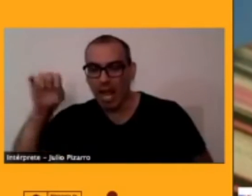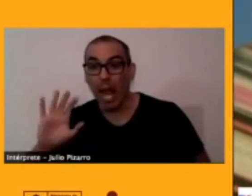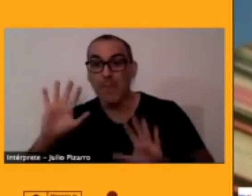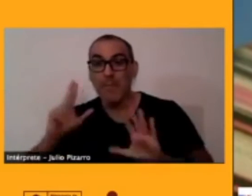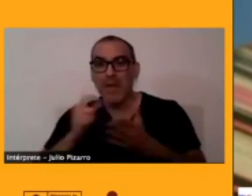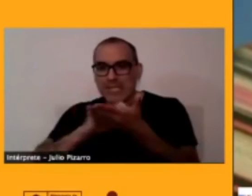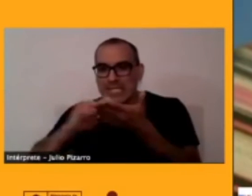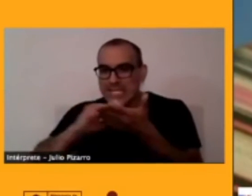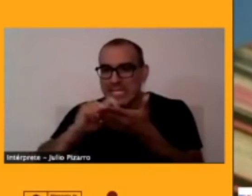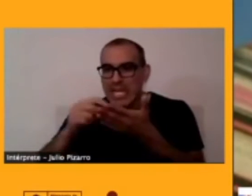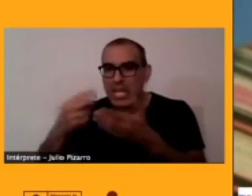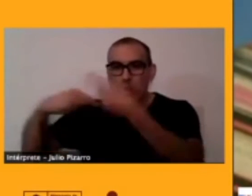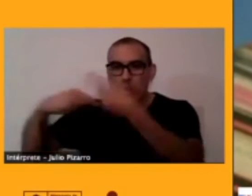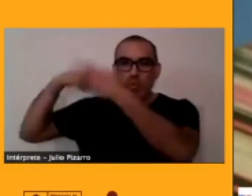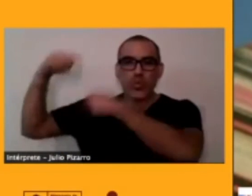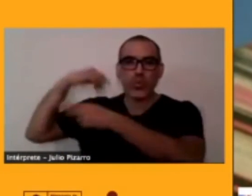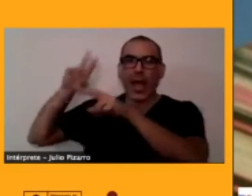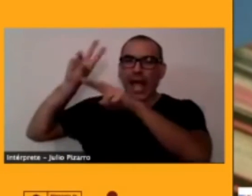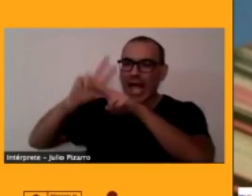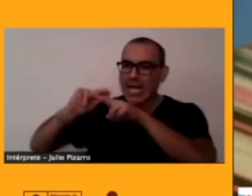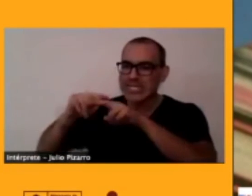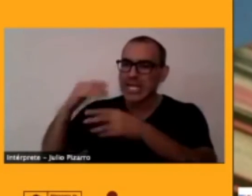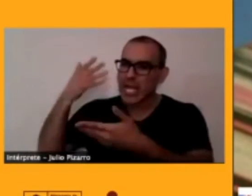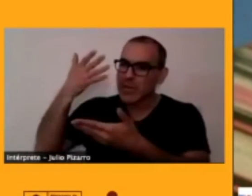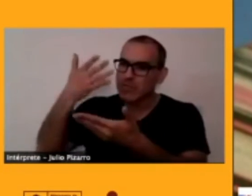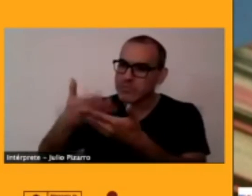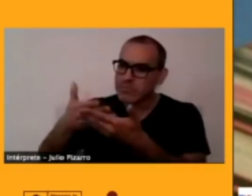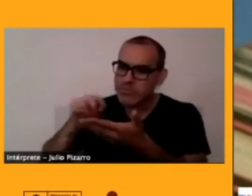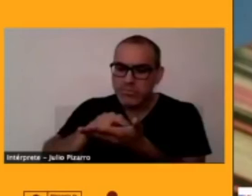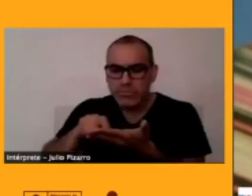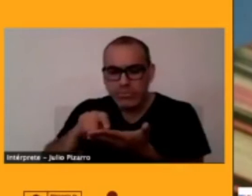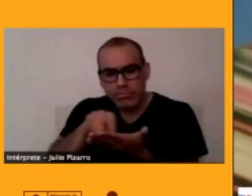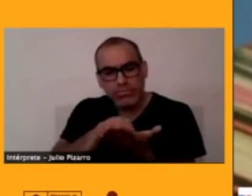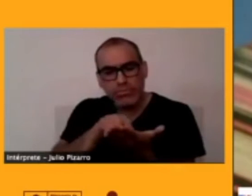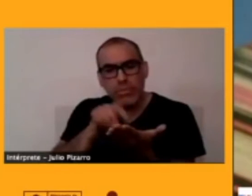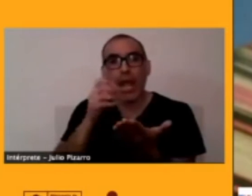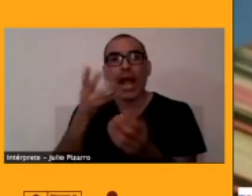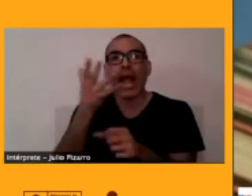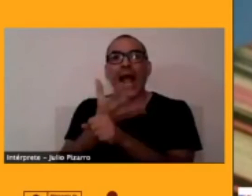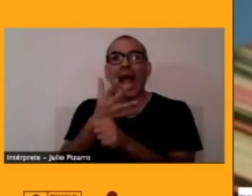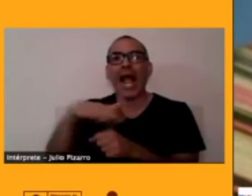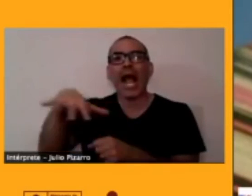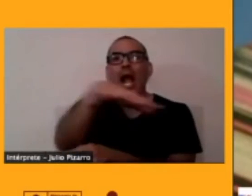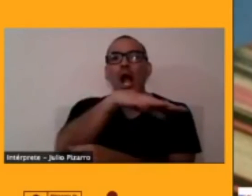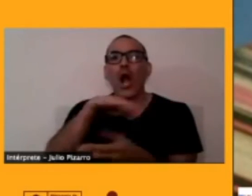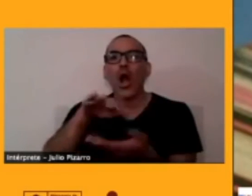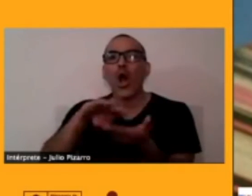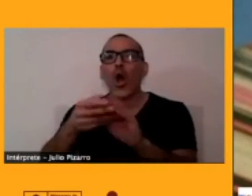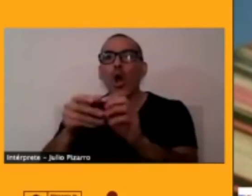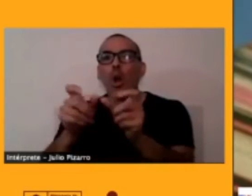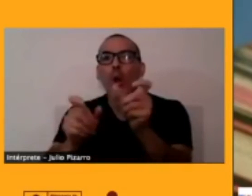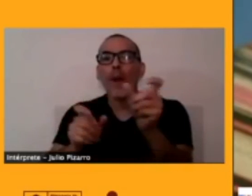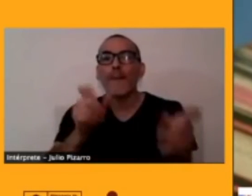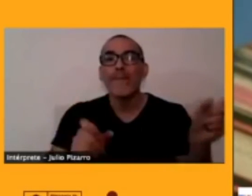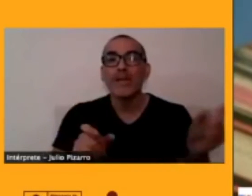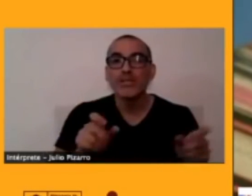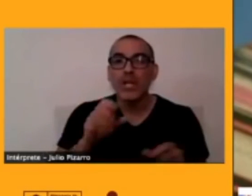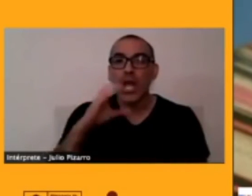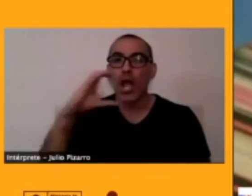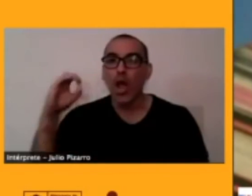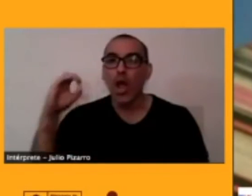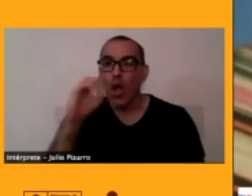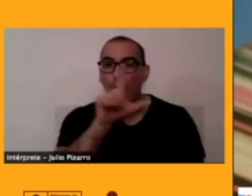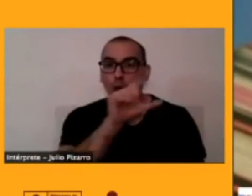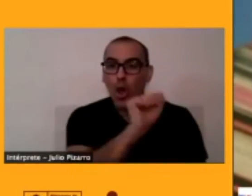la comunidad étnica Goya, de la tercera región de la República de Chile,